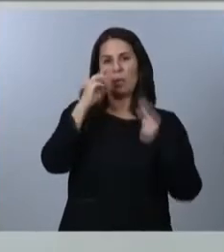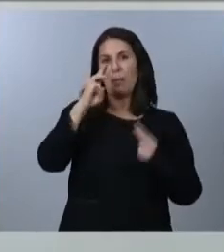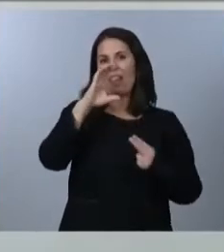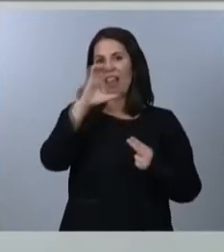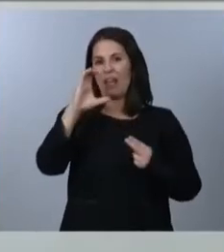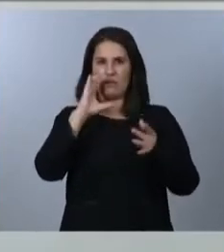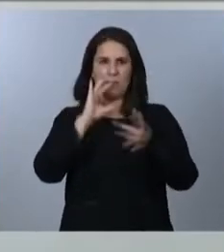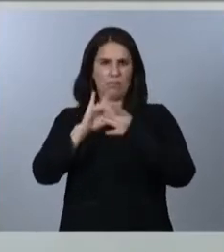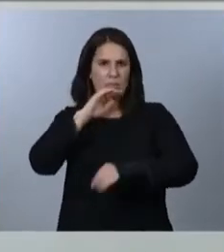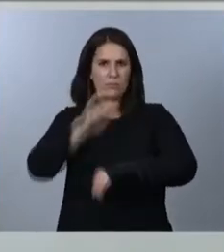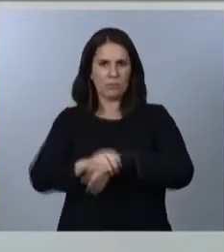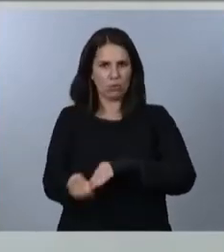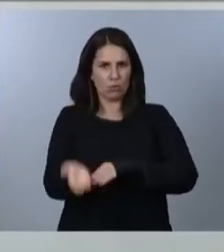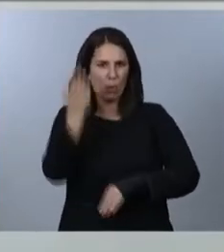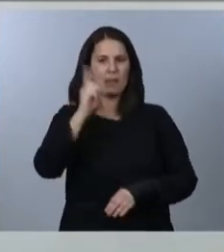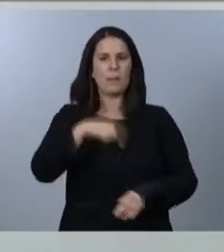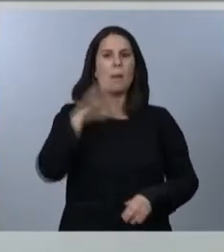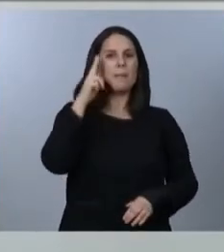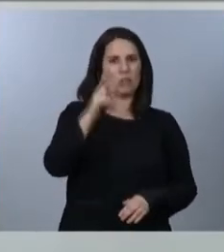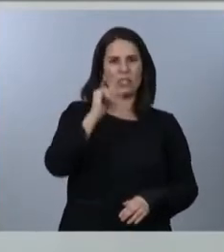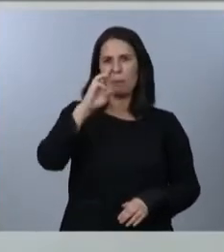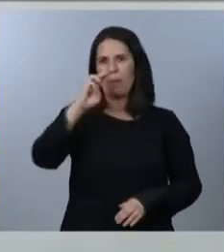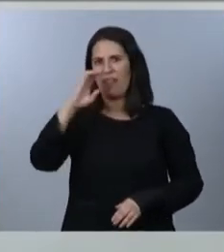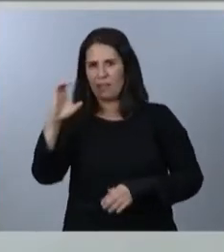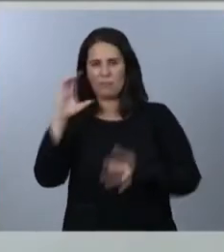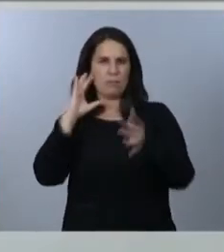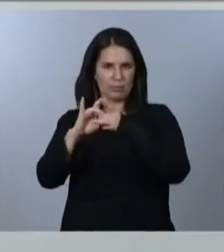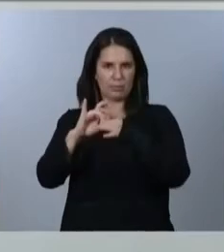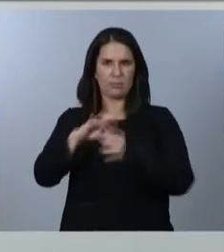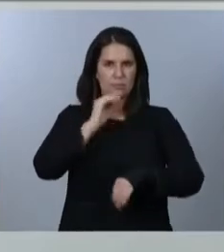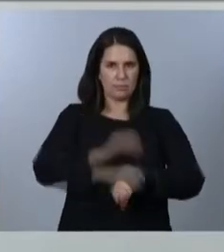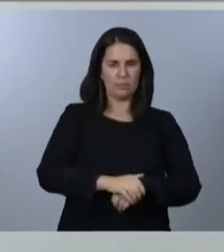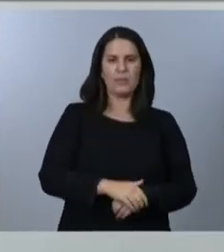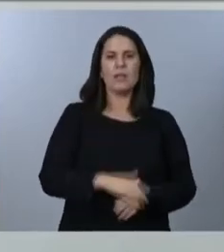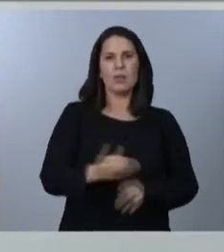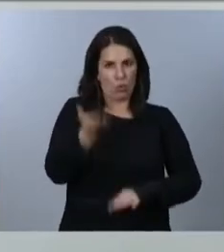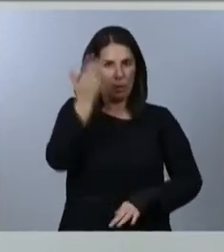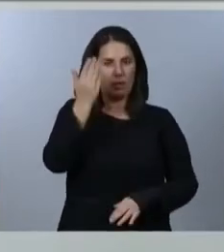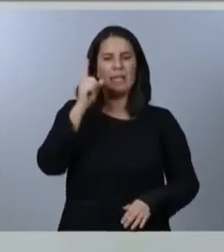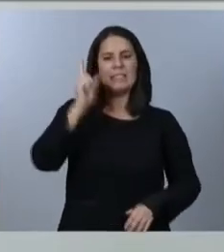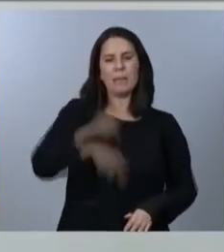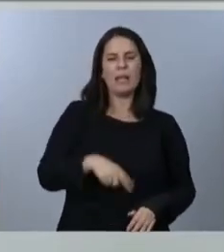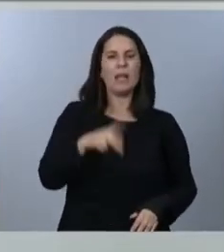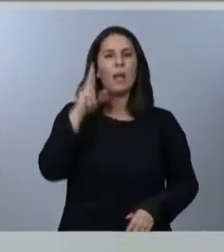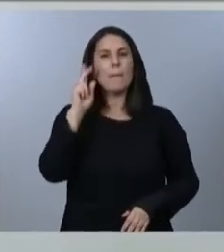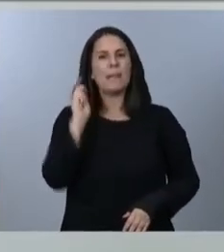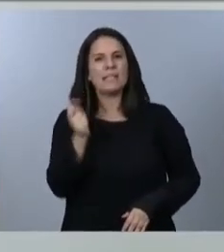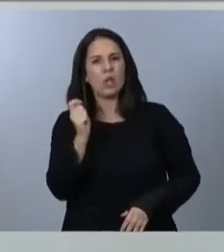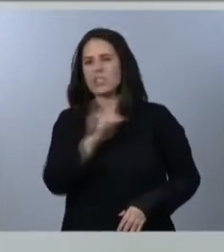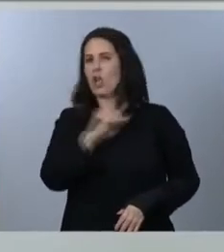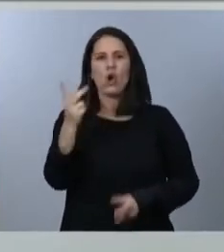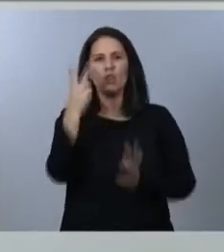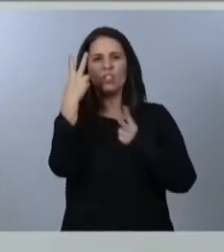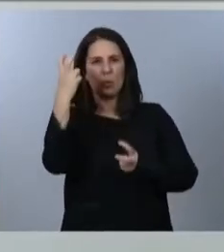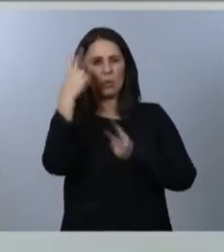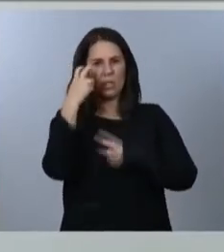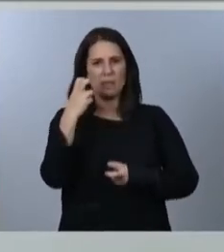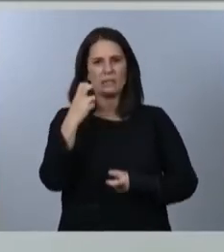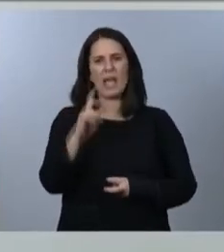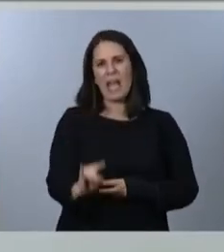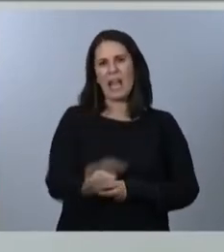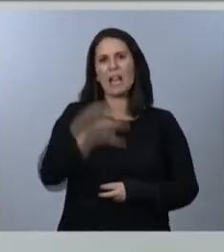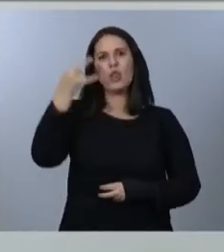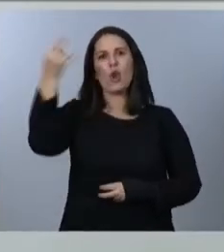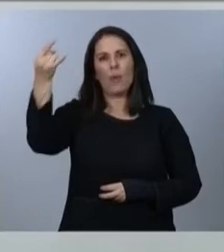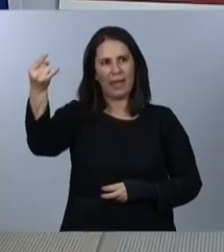las pensiones conforme al IPC y subiremos también las pensiones no contributivas, el doble del